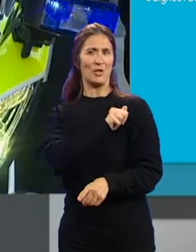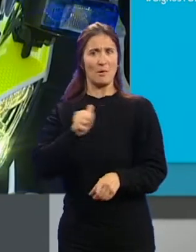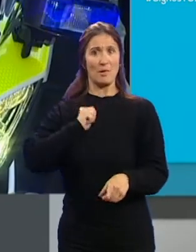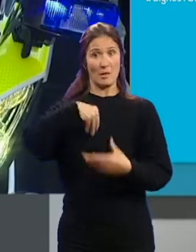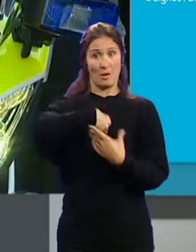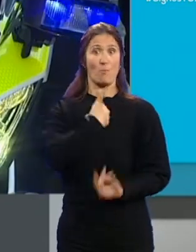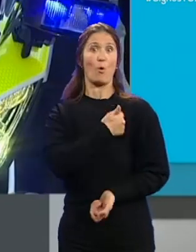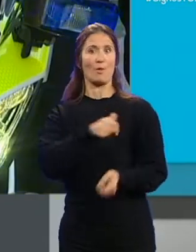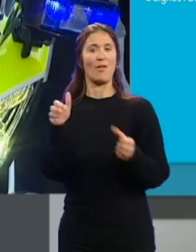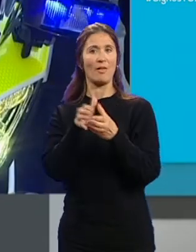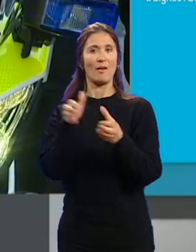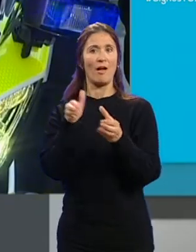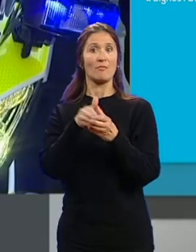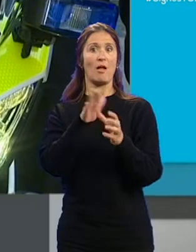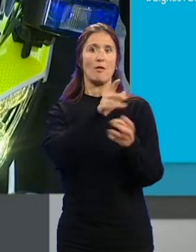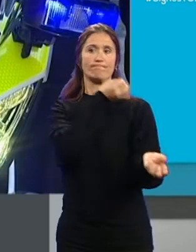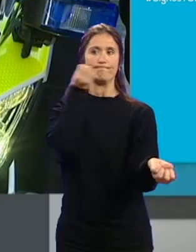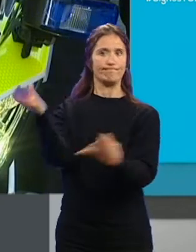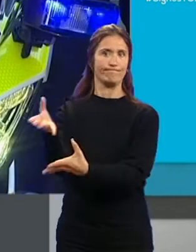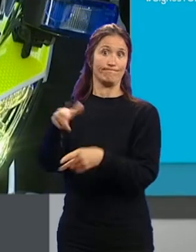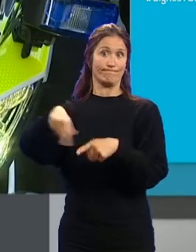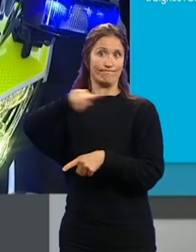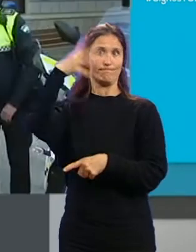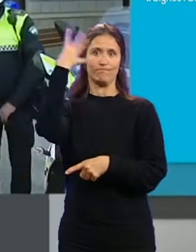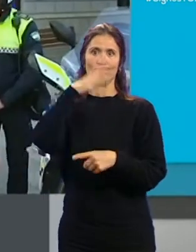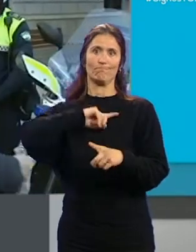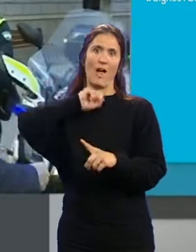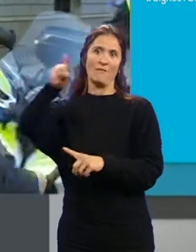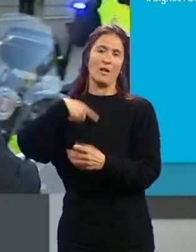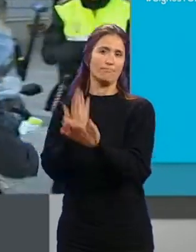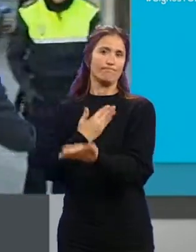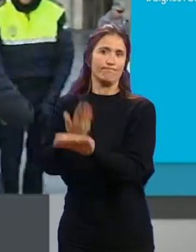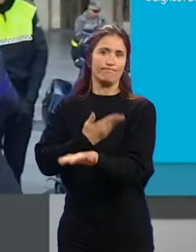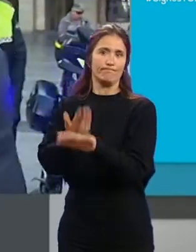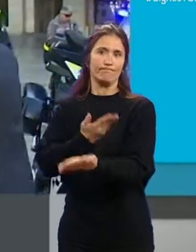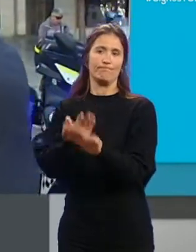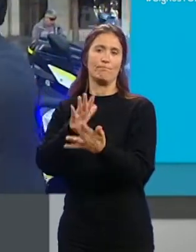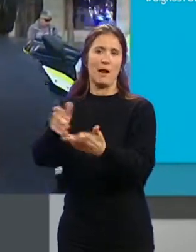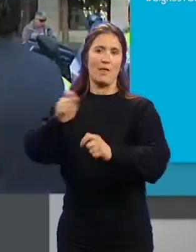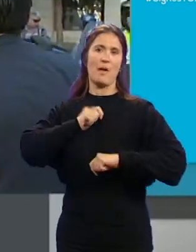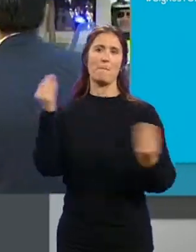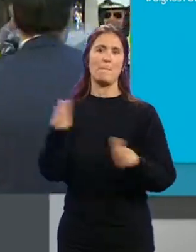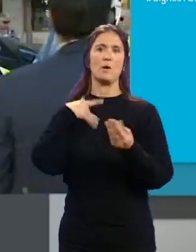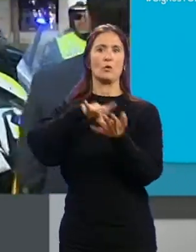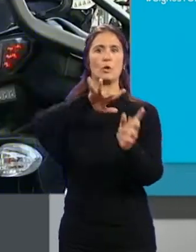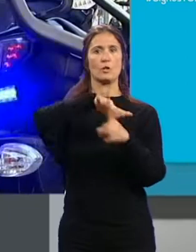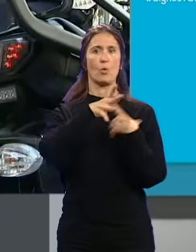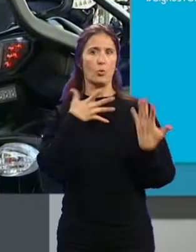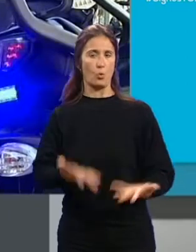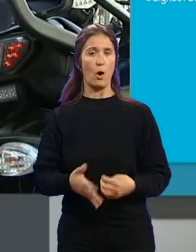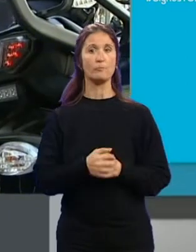Policía Local de Granada... ...quienes le han puesto de manifiesto... ...sus principales demandas... ...para mejorar la actual situación del cuerpo.